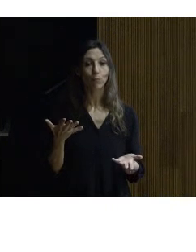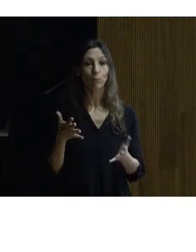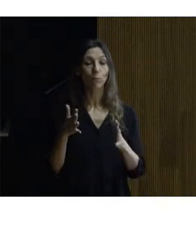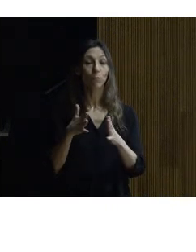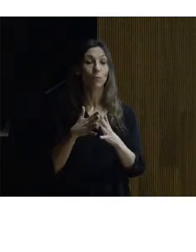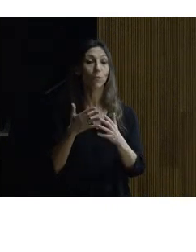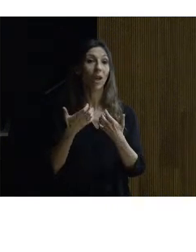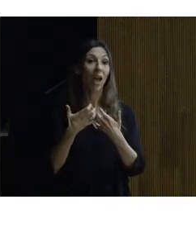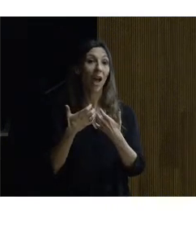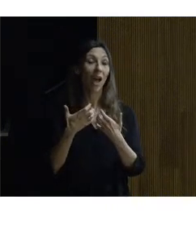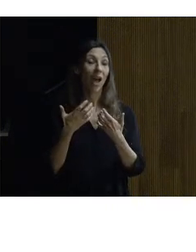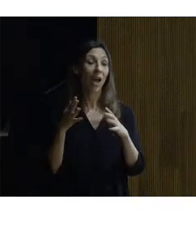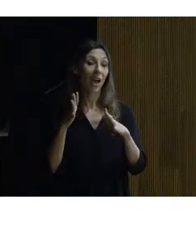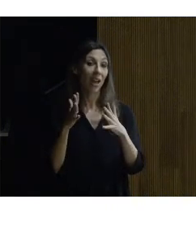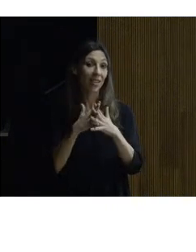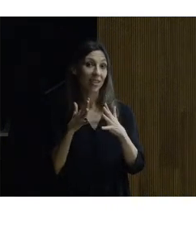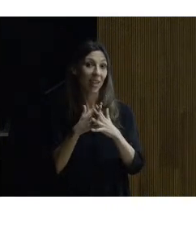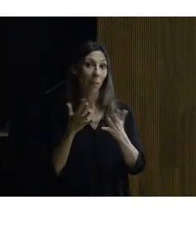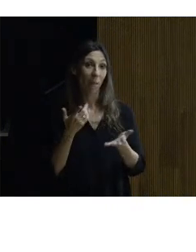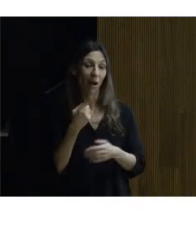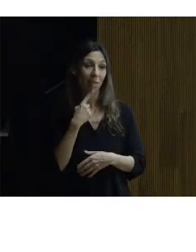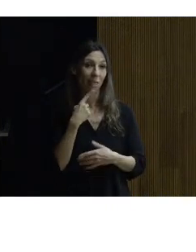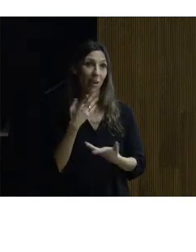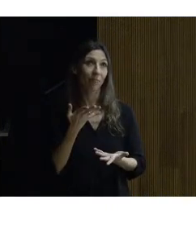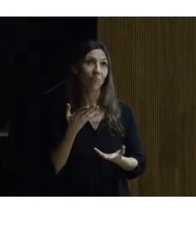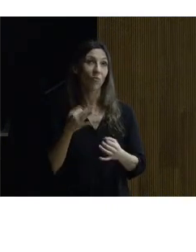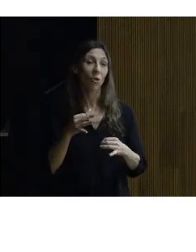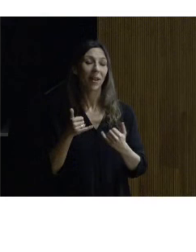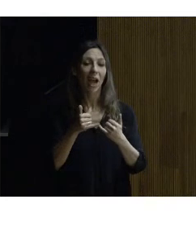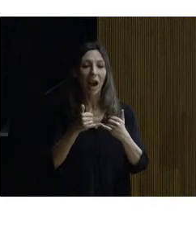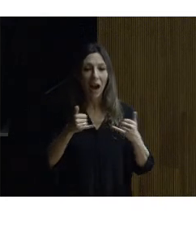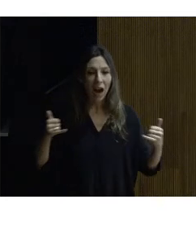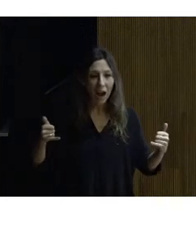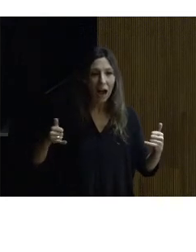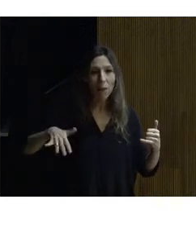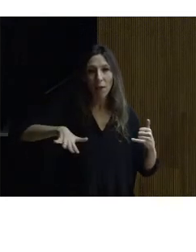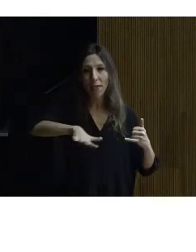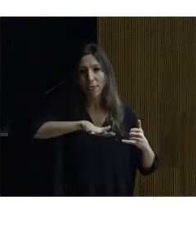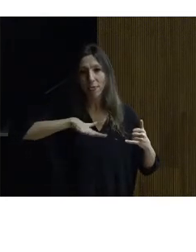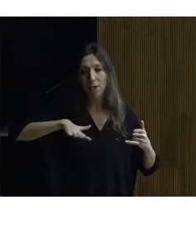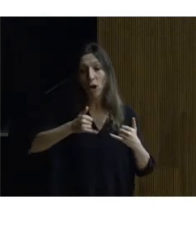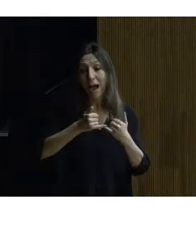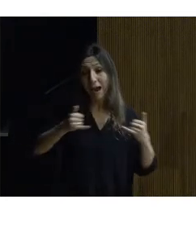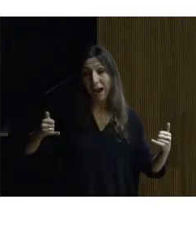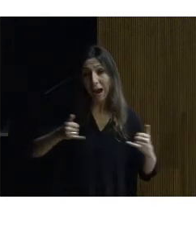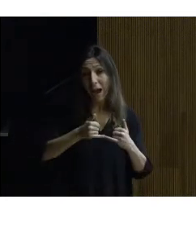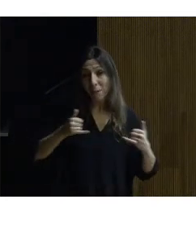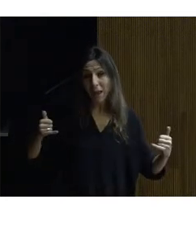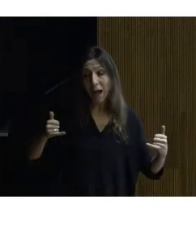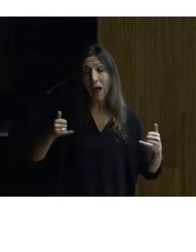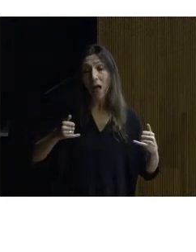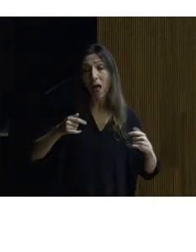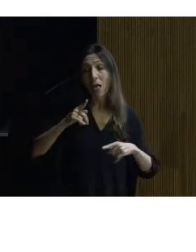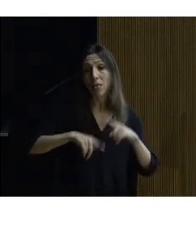se busca por internet se pone un cable en el perímetro bien el cableado perimetral solamente sirve ya os lo